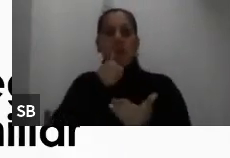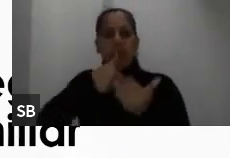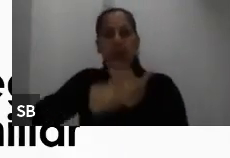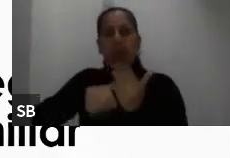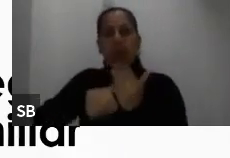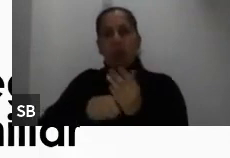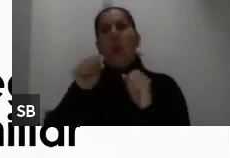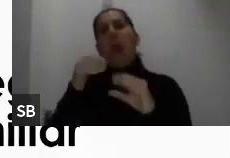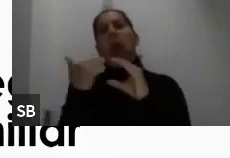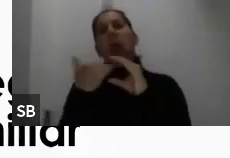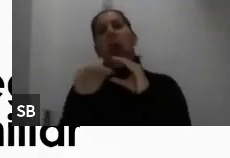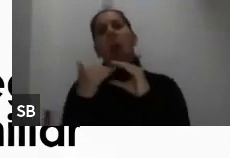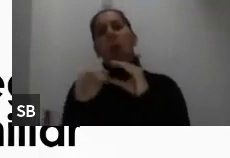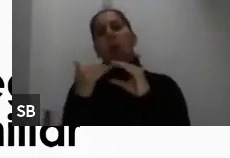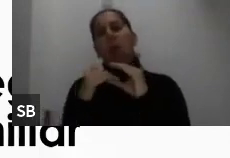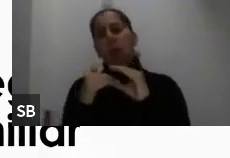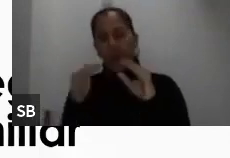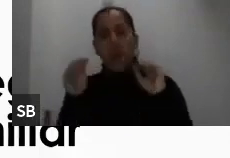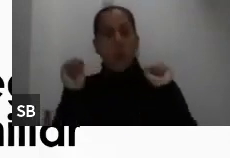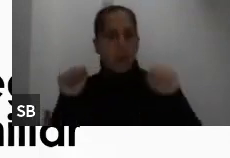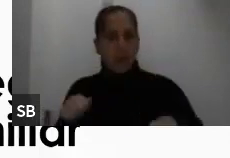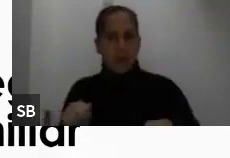vía correo electrónico.